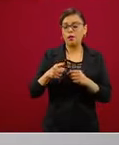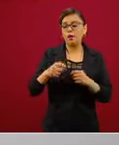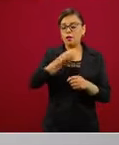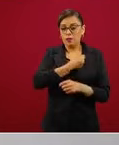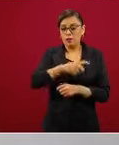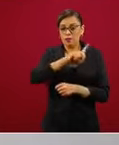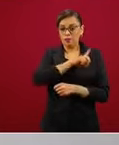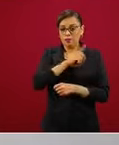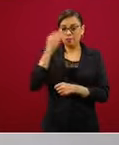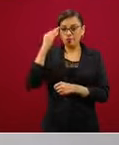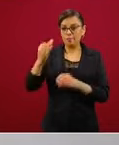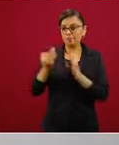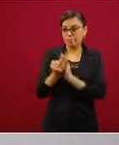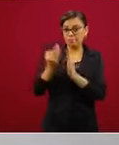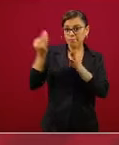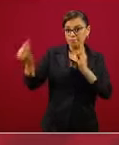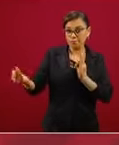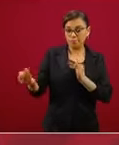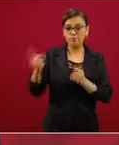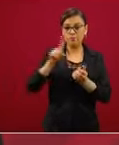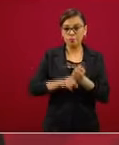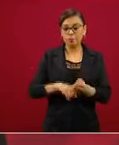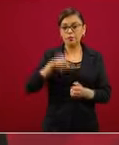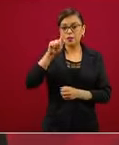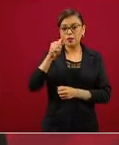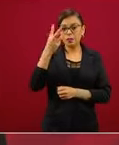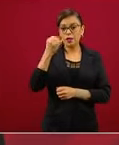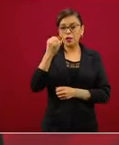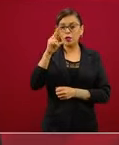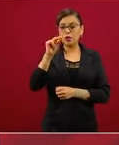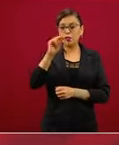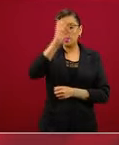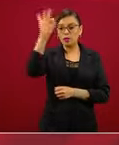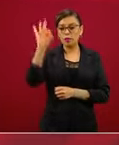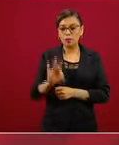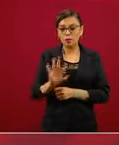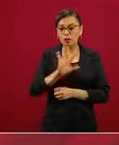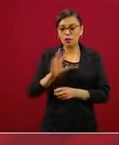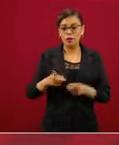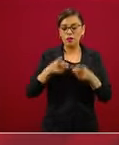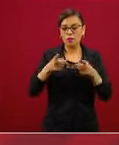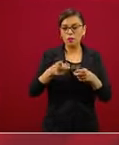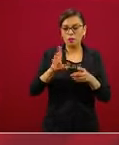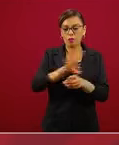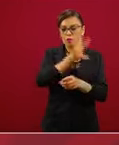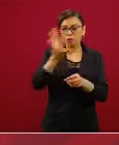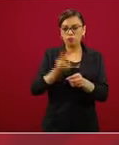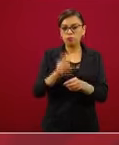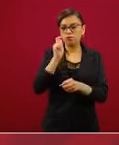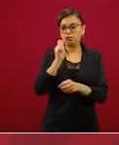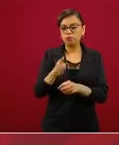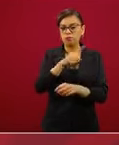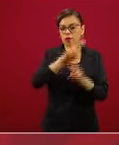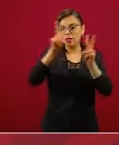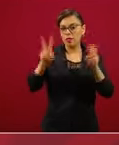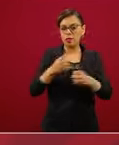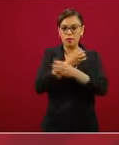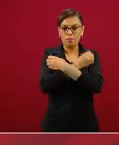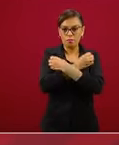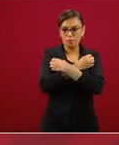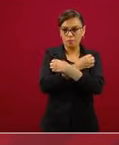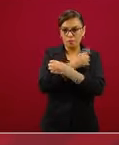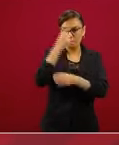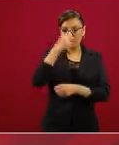cursado entre el 73 y el 80 por ciento de los contenidos educativos correspondientes al ciclo